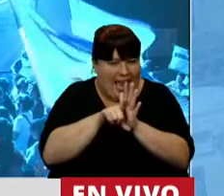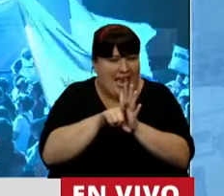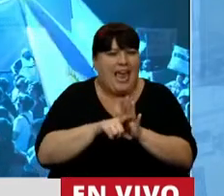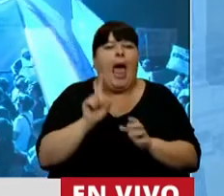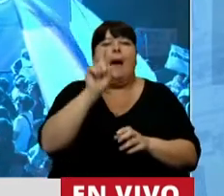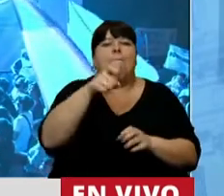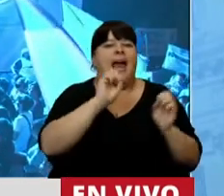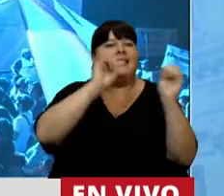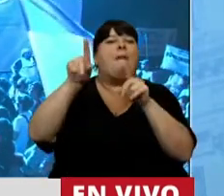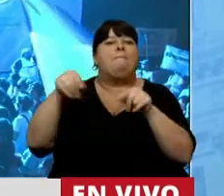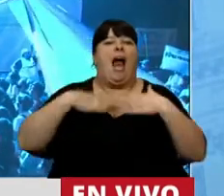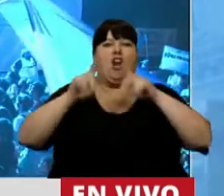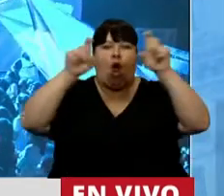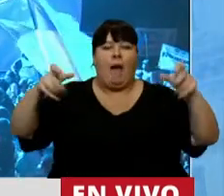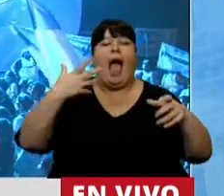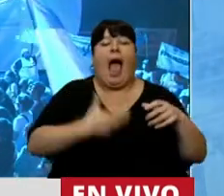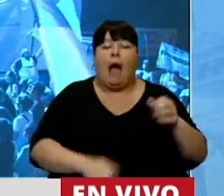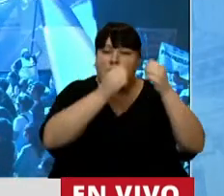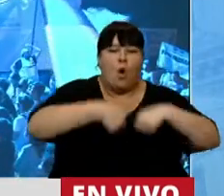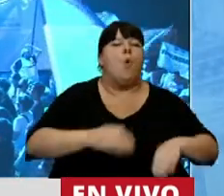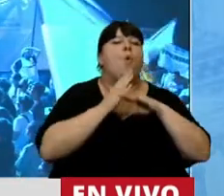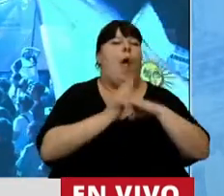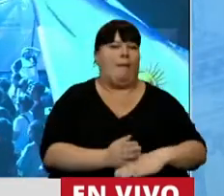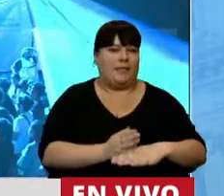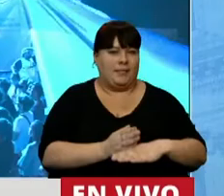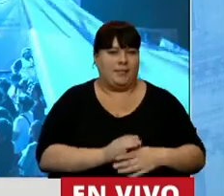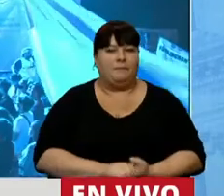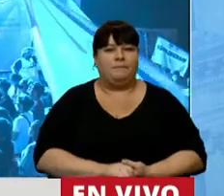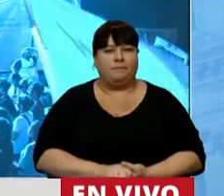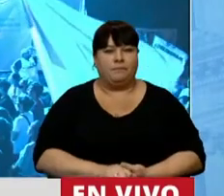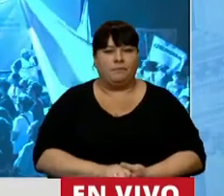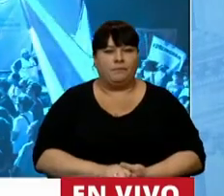las perchas al placar, aborto clandestino, nunca más.